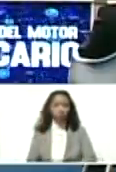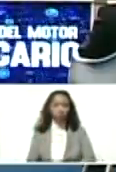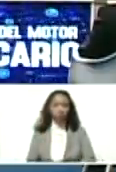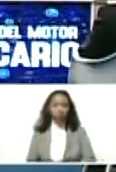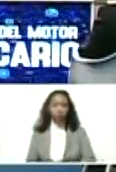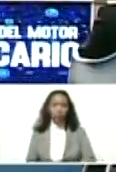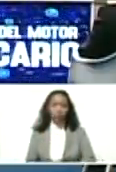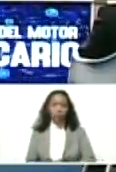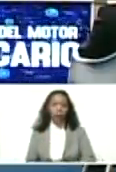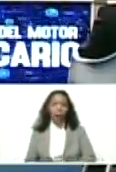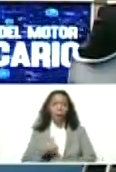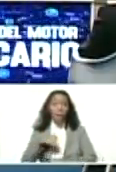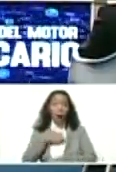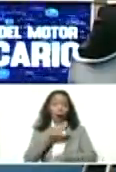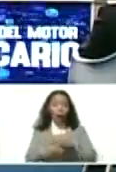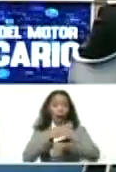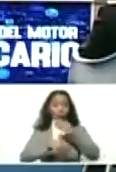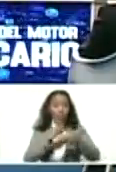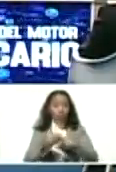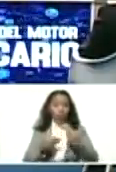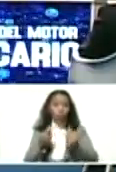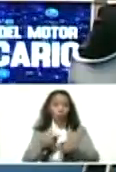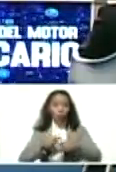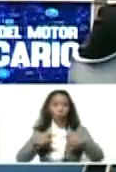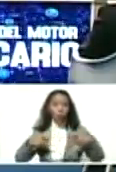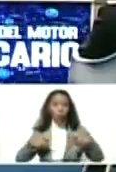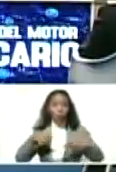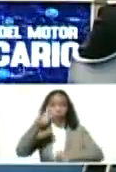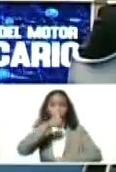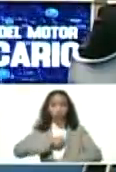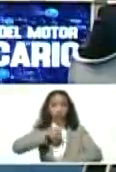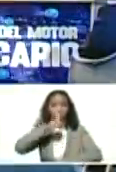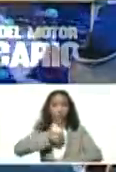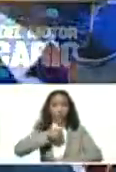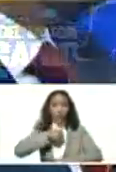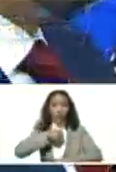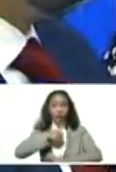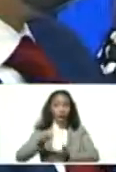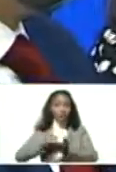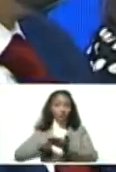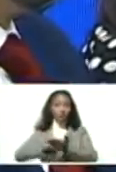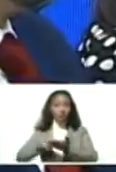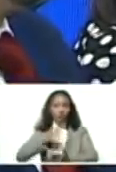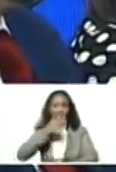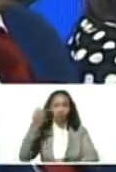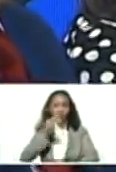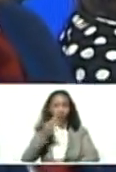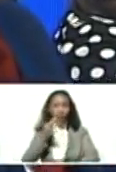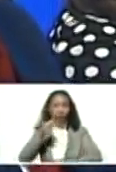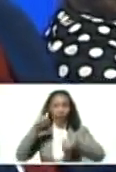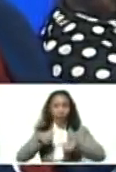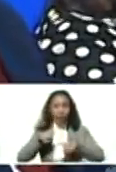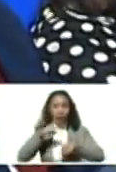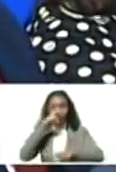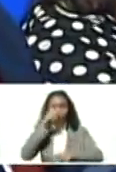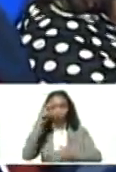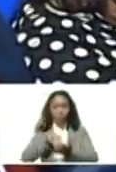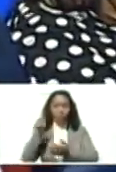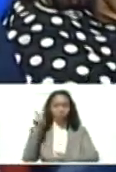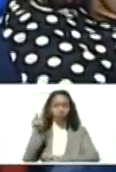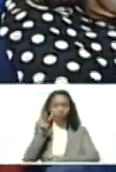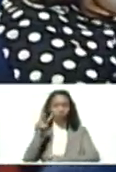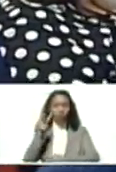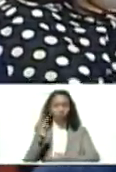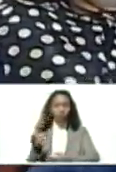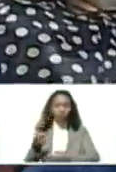para ir generando la riqueza que sustente la recuperación verdadera y real en este año 2022 de